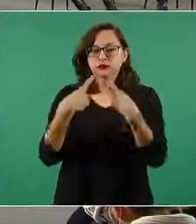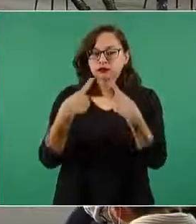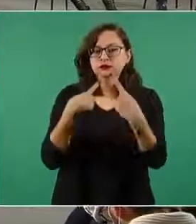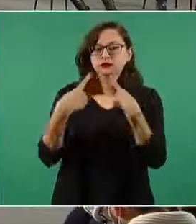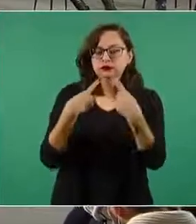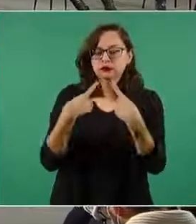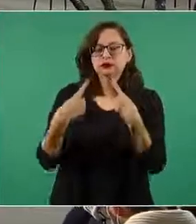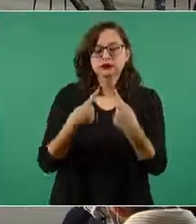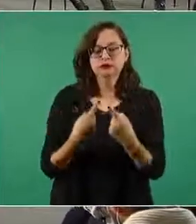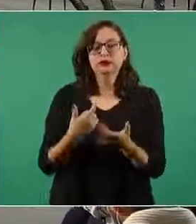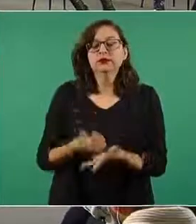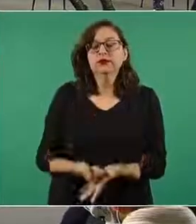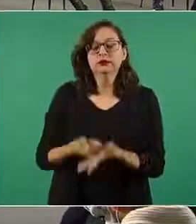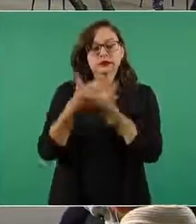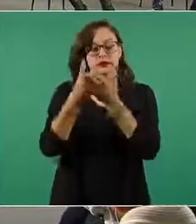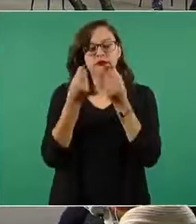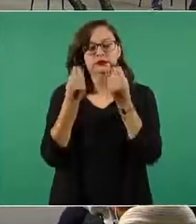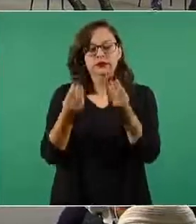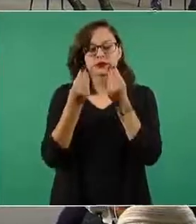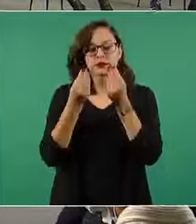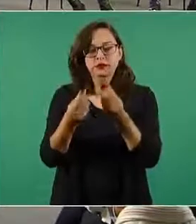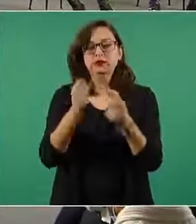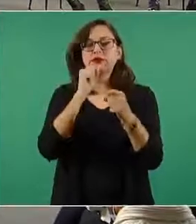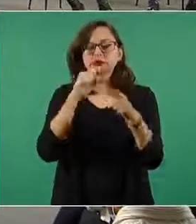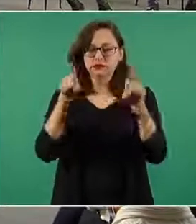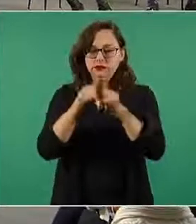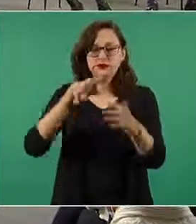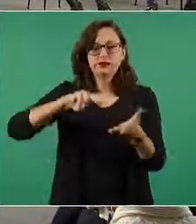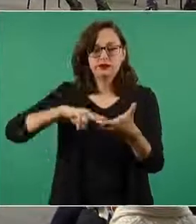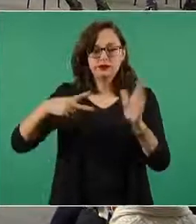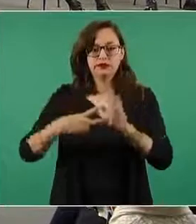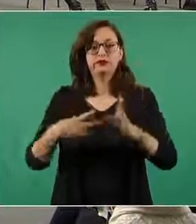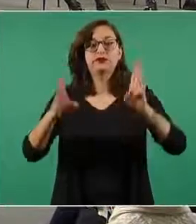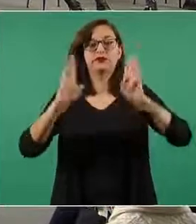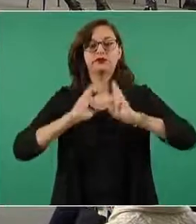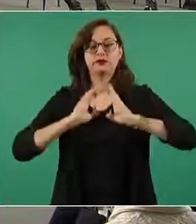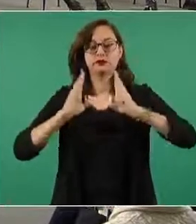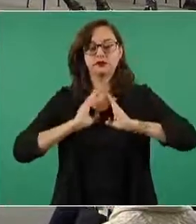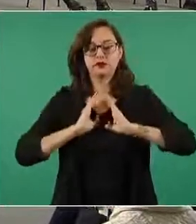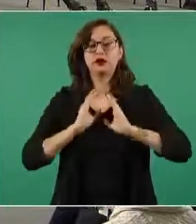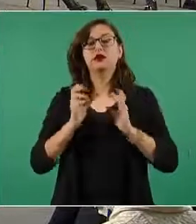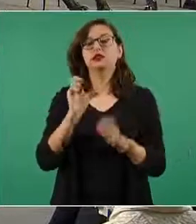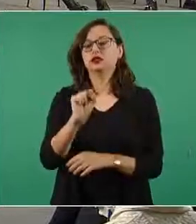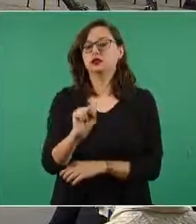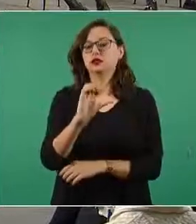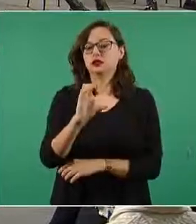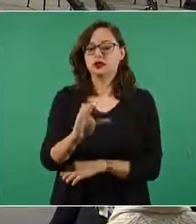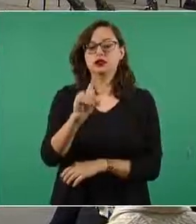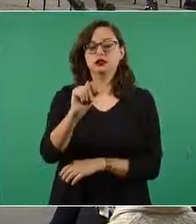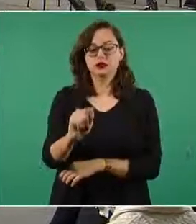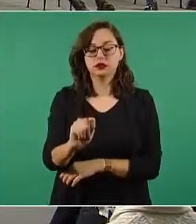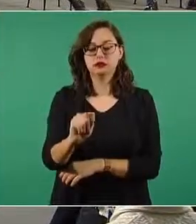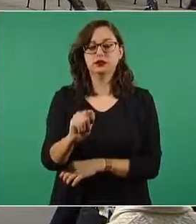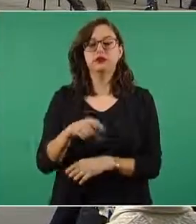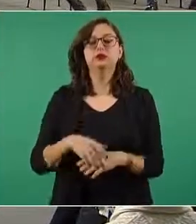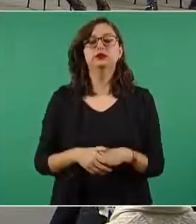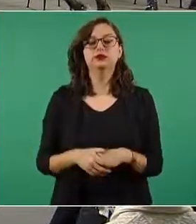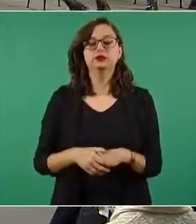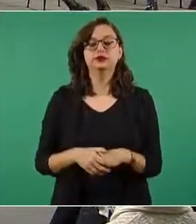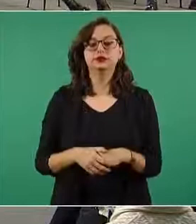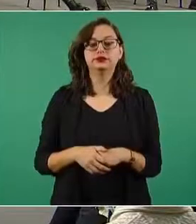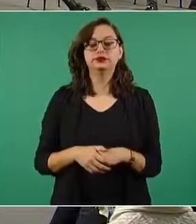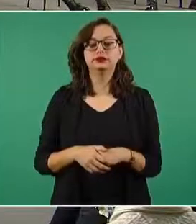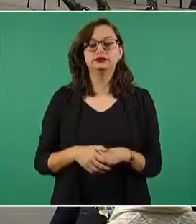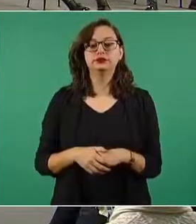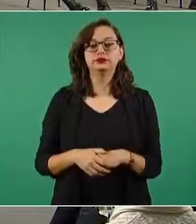con los ingenieros militares con la Secretaría de Comunicaciones con